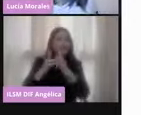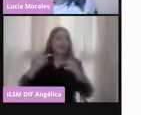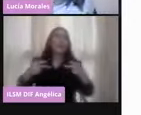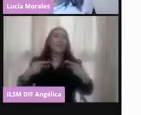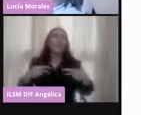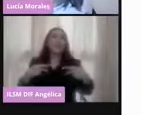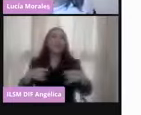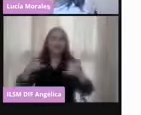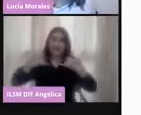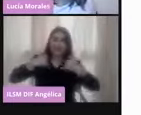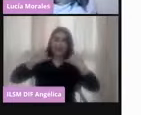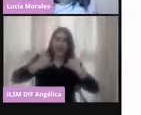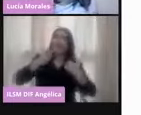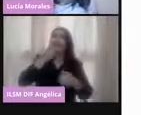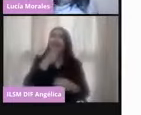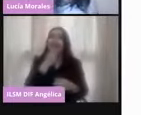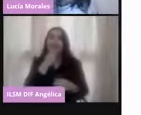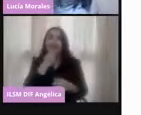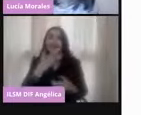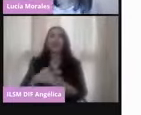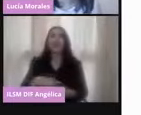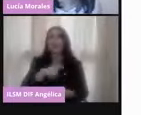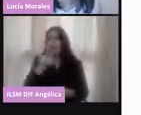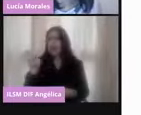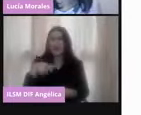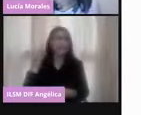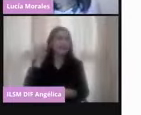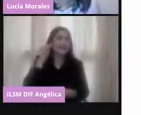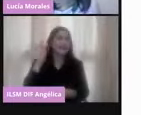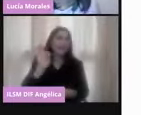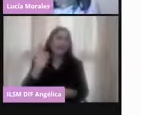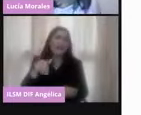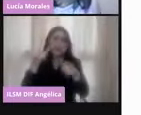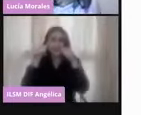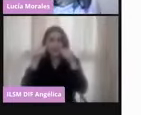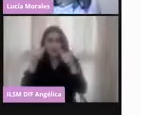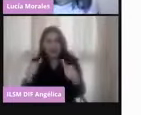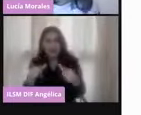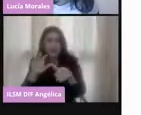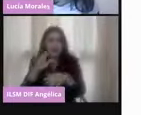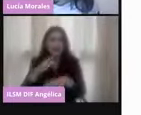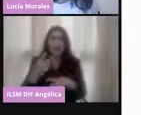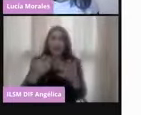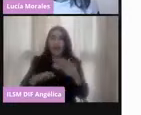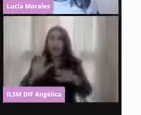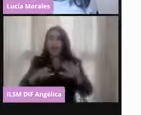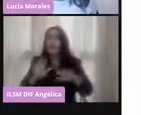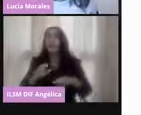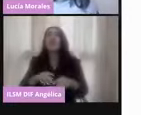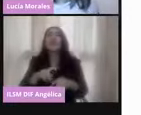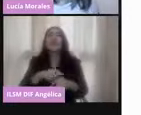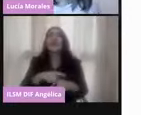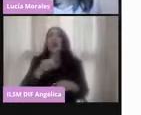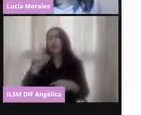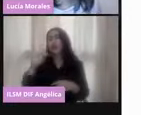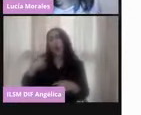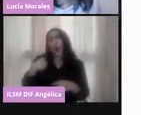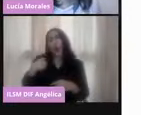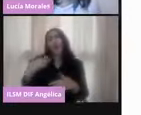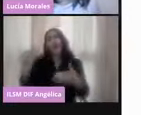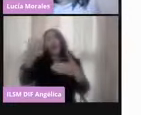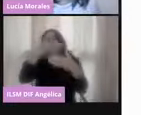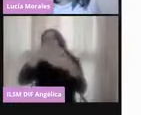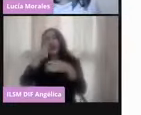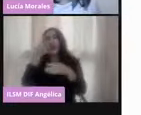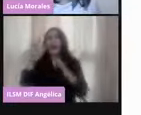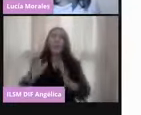consulta infantil y juvenil. No sé si ya han escuchado hablar sobre este ejercicio. Y en un distrito electoral donde yo colaboré